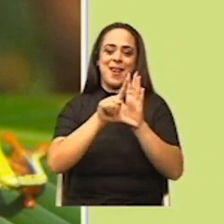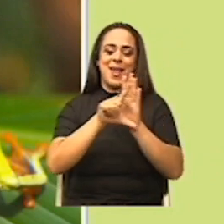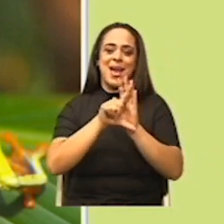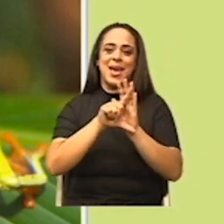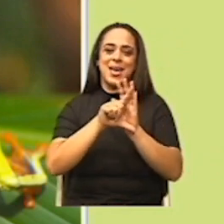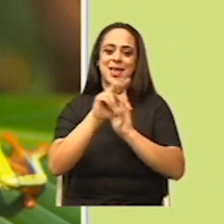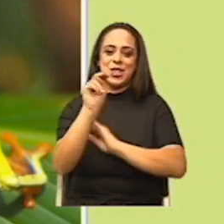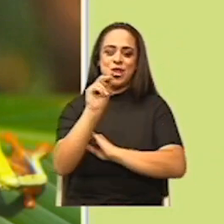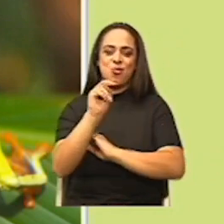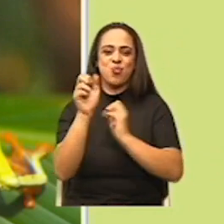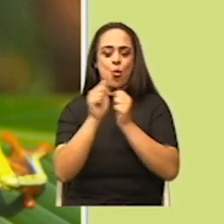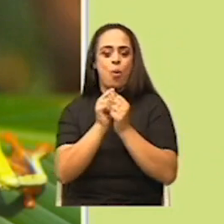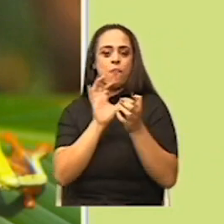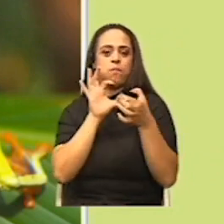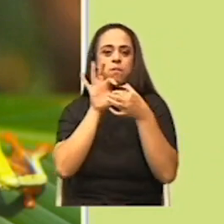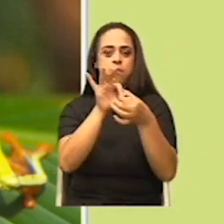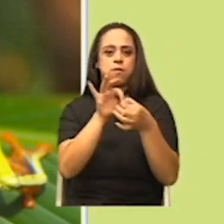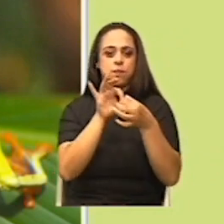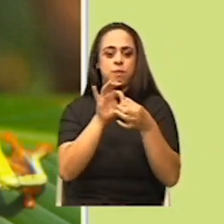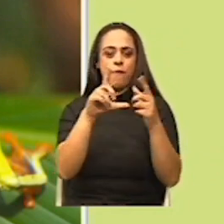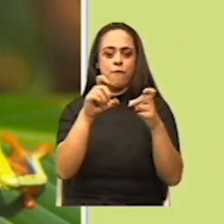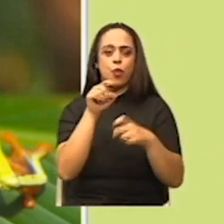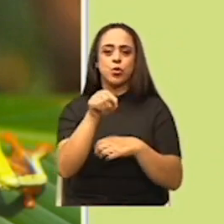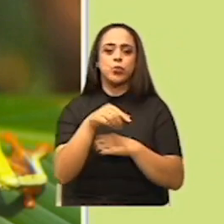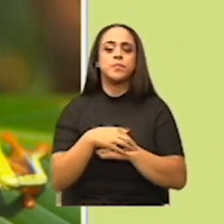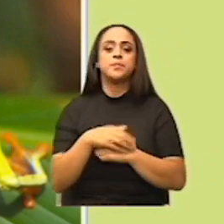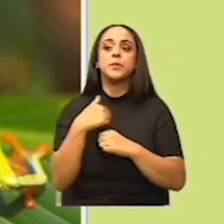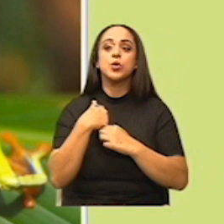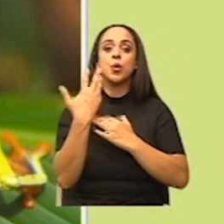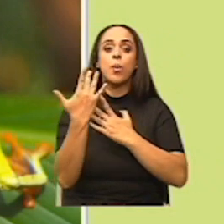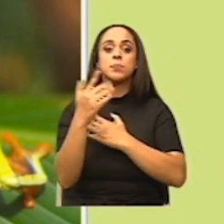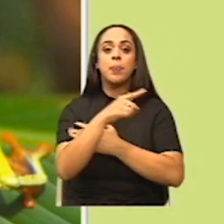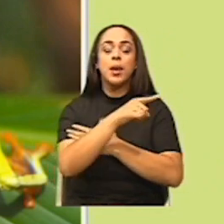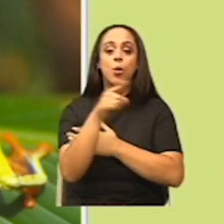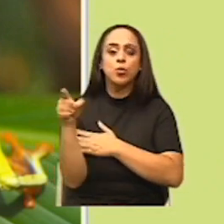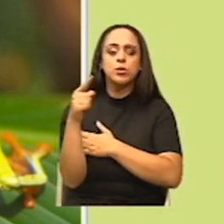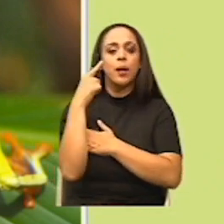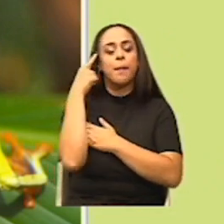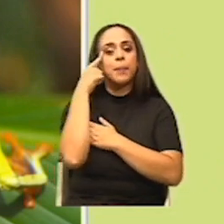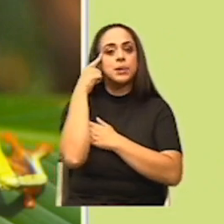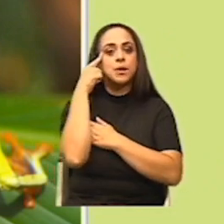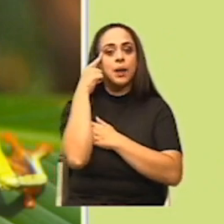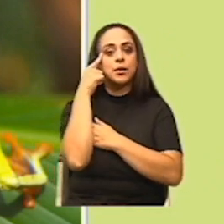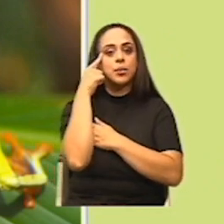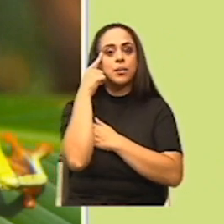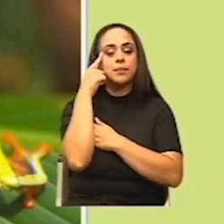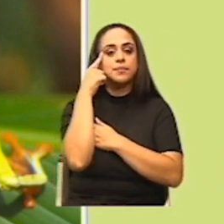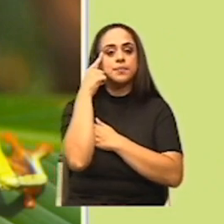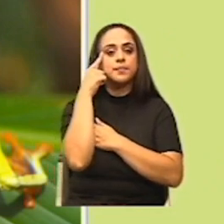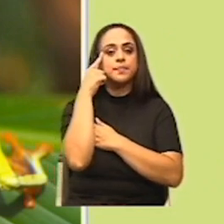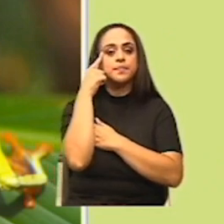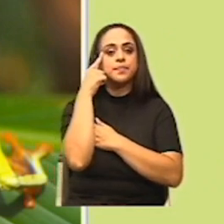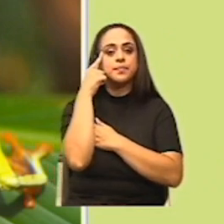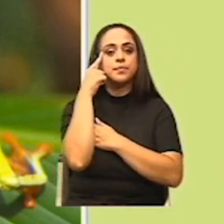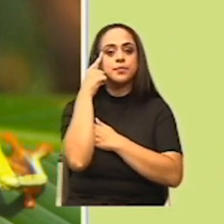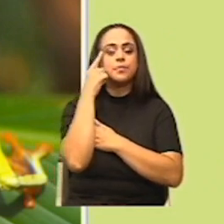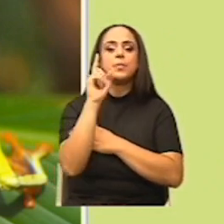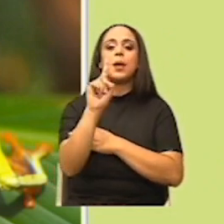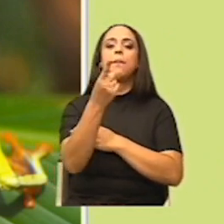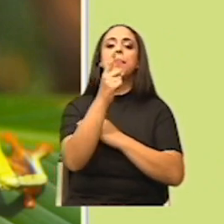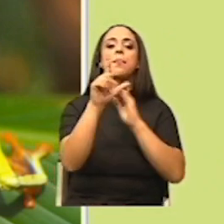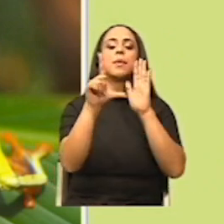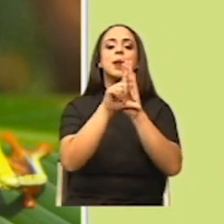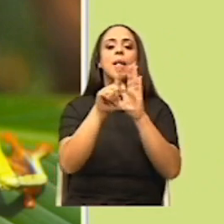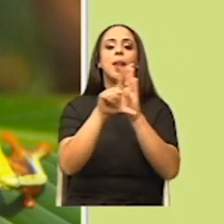esta fotografía tan hermosa. Yo espero que ustedes estén pensando en el enunciado de la primera ley de